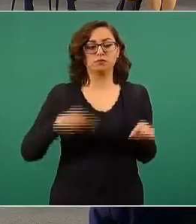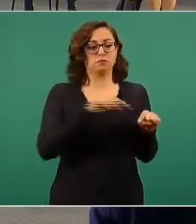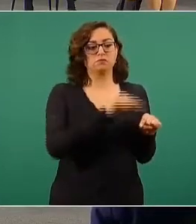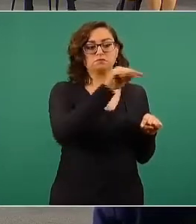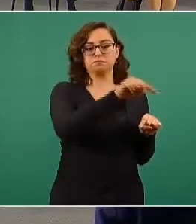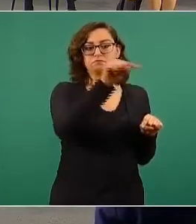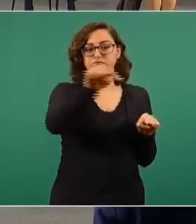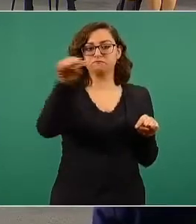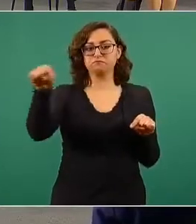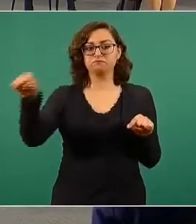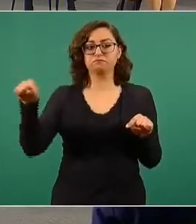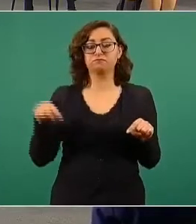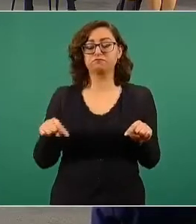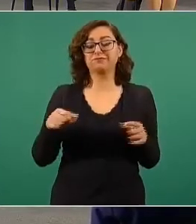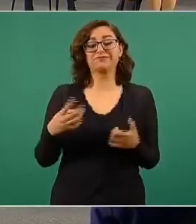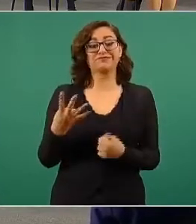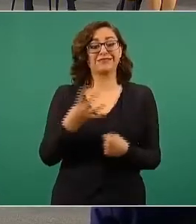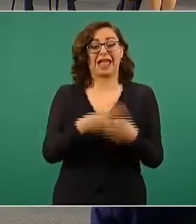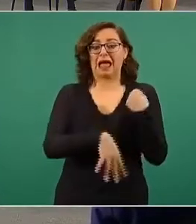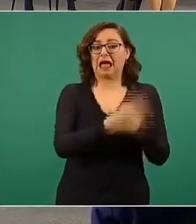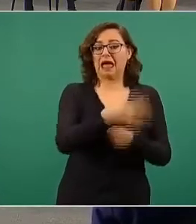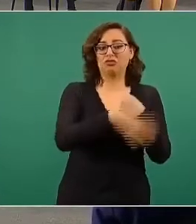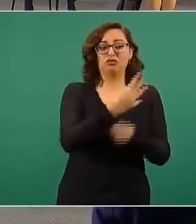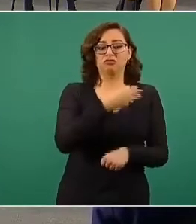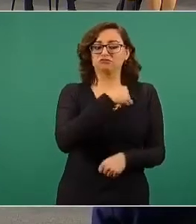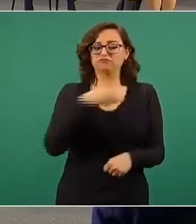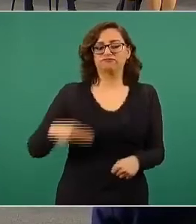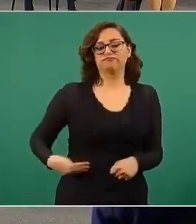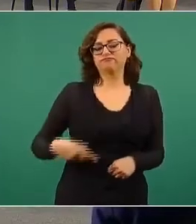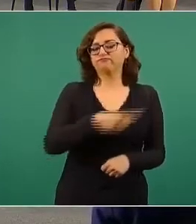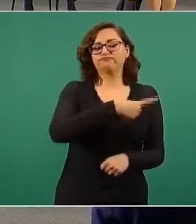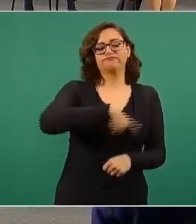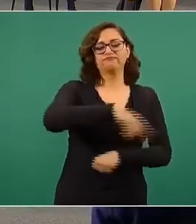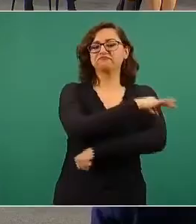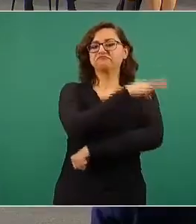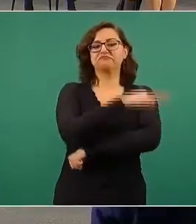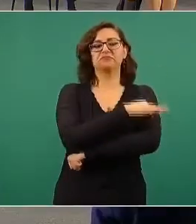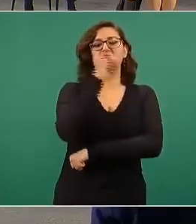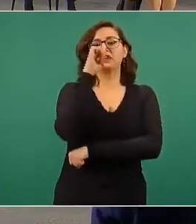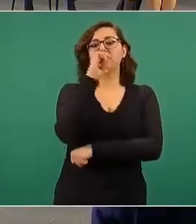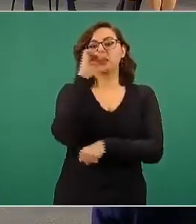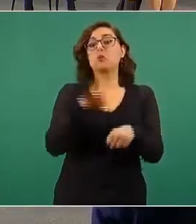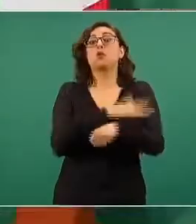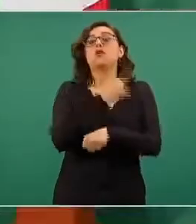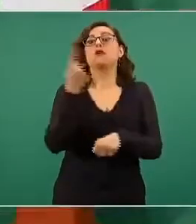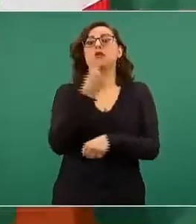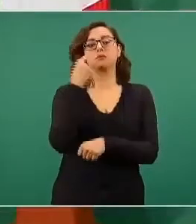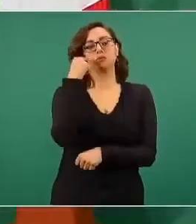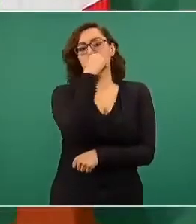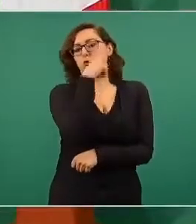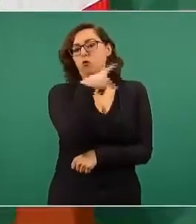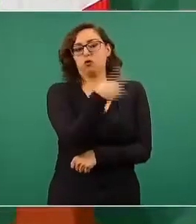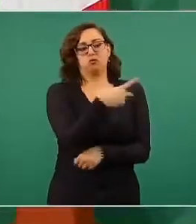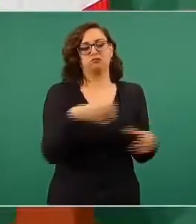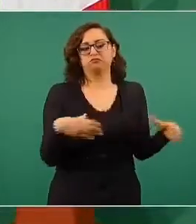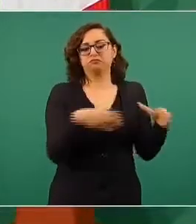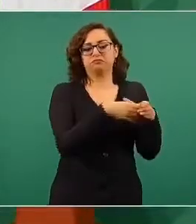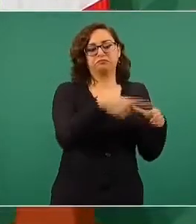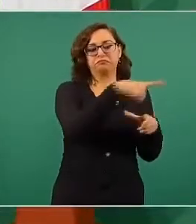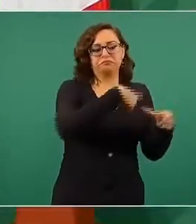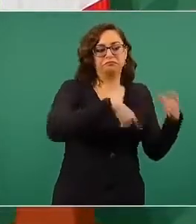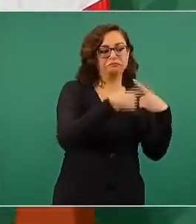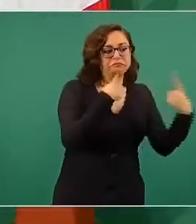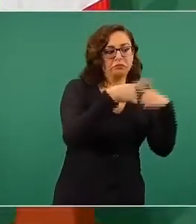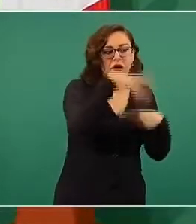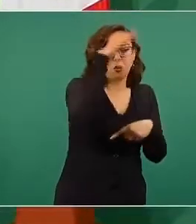Solo 14 municipios quedaron pendientes porque decidieron no aplicarse la vacuna, aunque